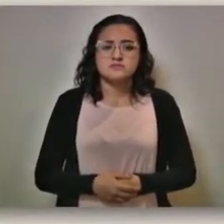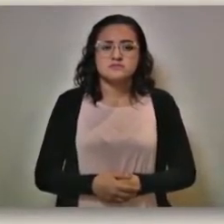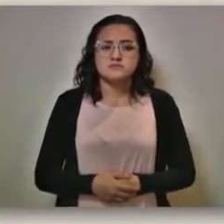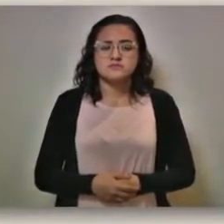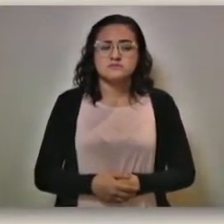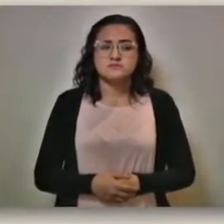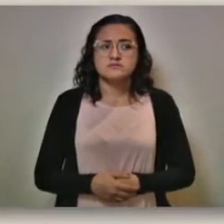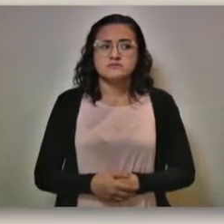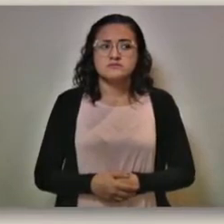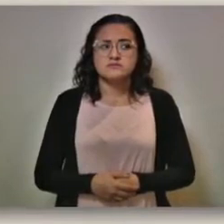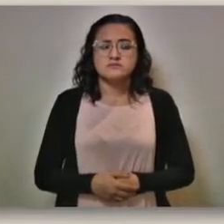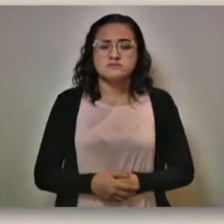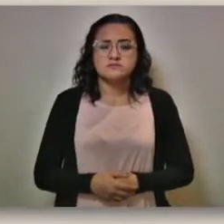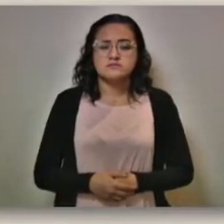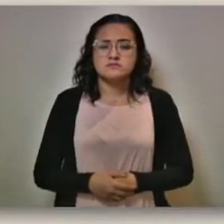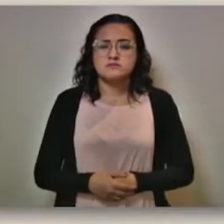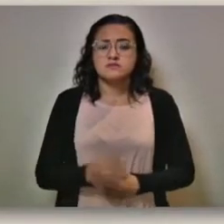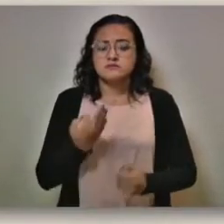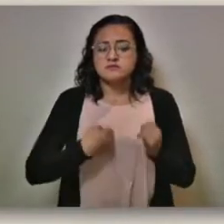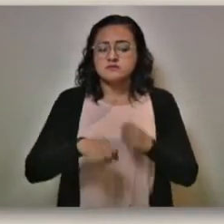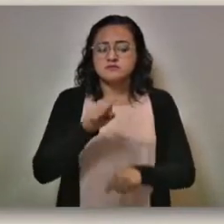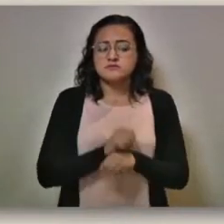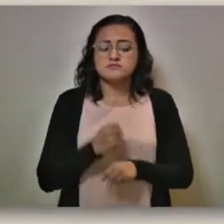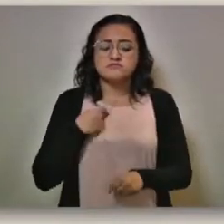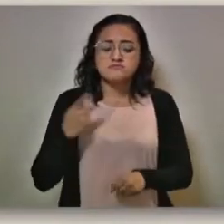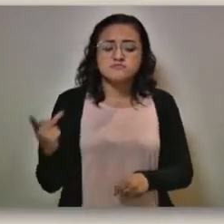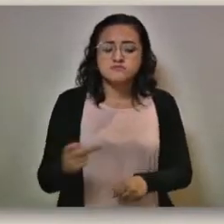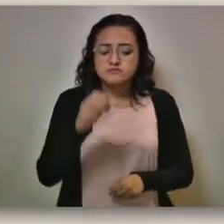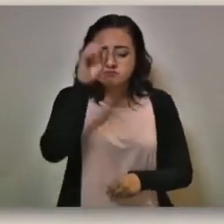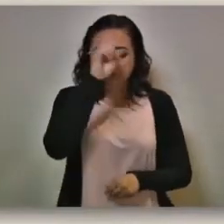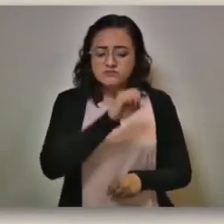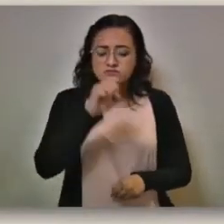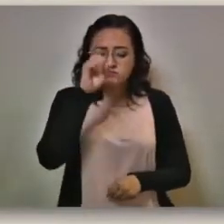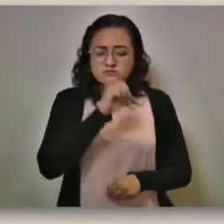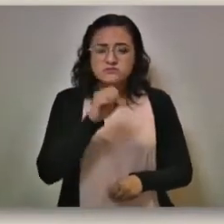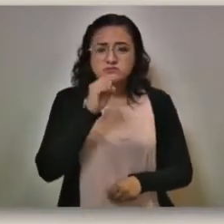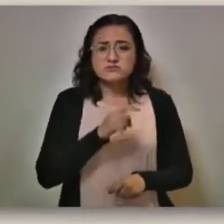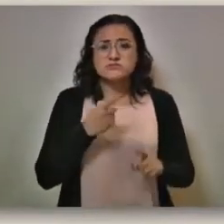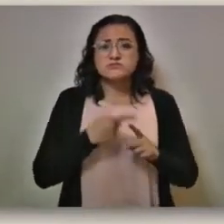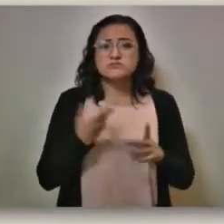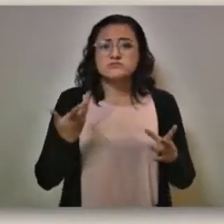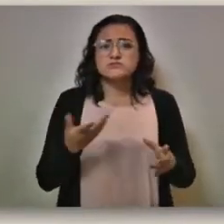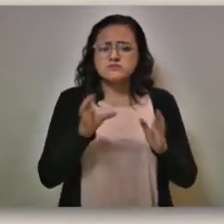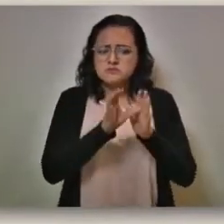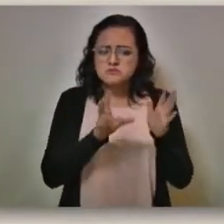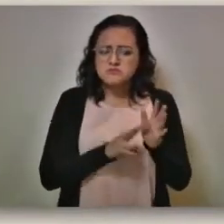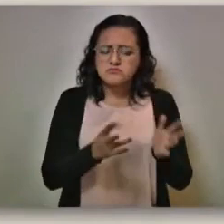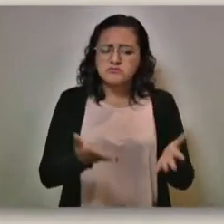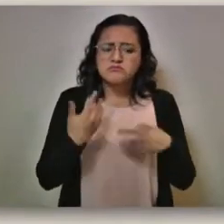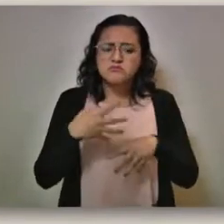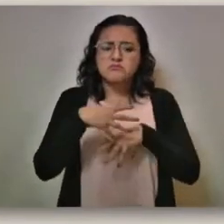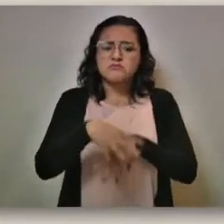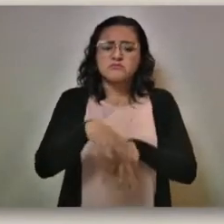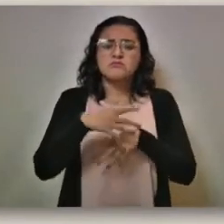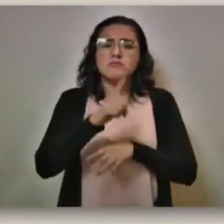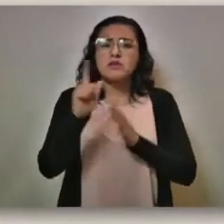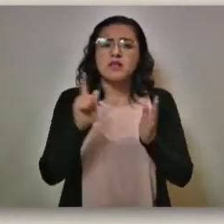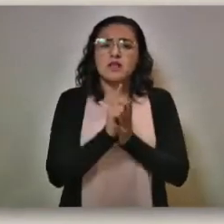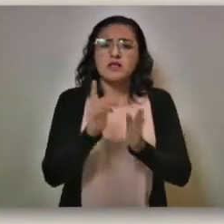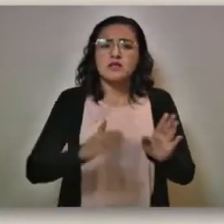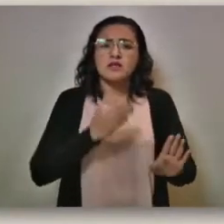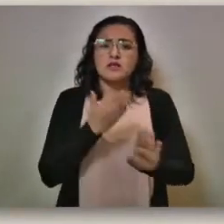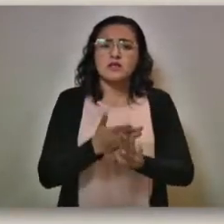La caravana Anteamblo del fin de semana preguntó su opinión y convocan a una marcha contra la ley de educación